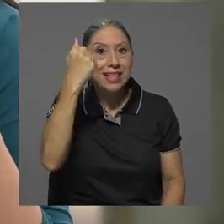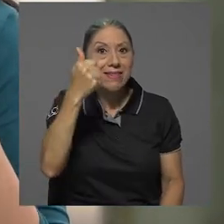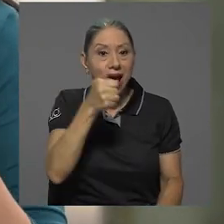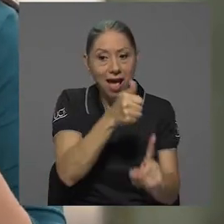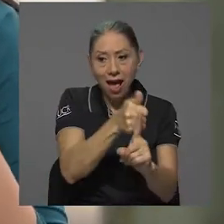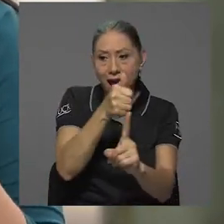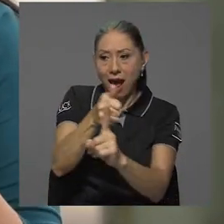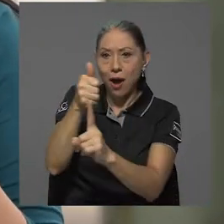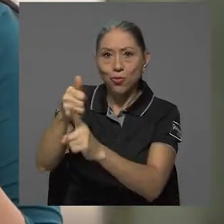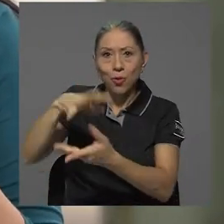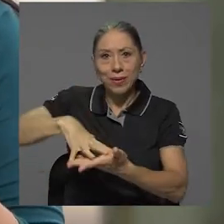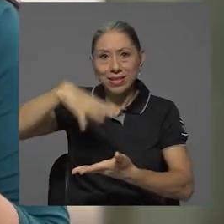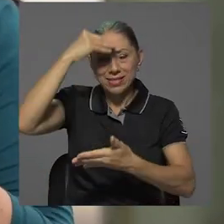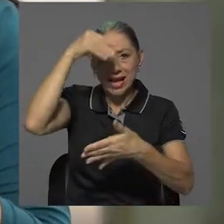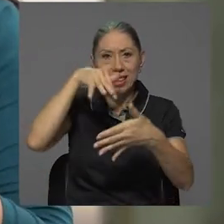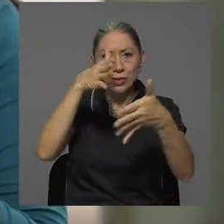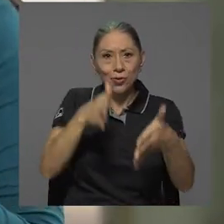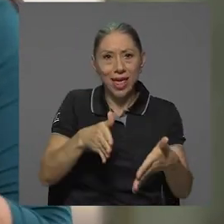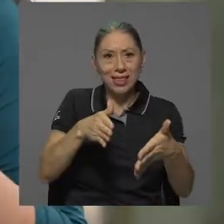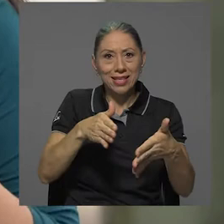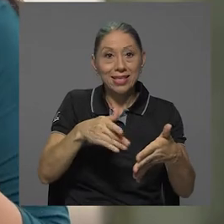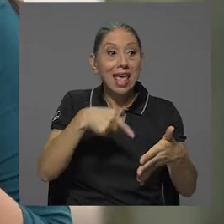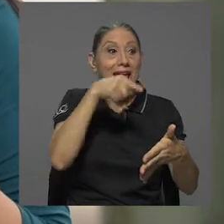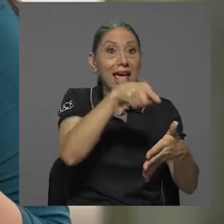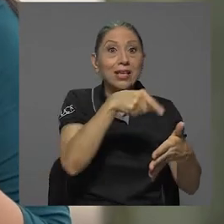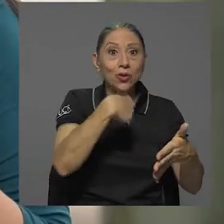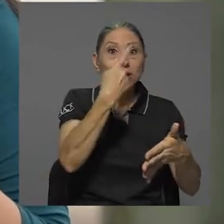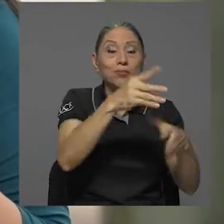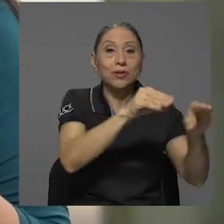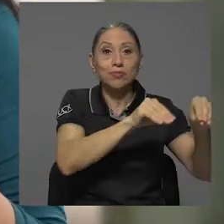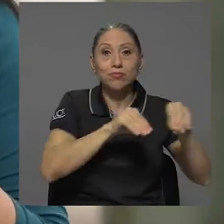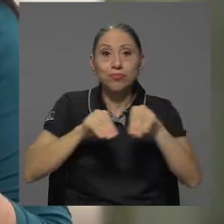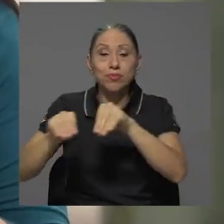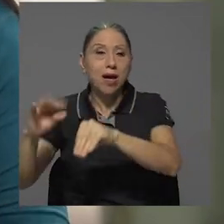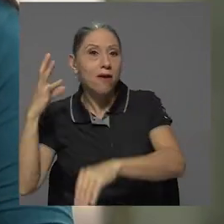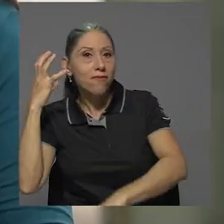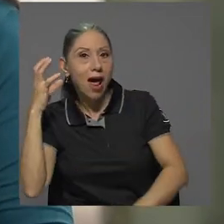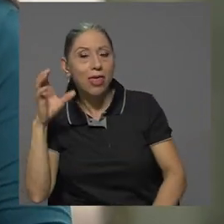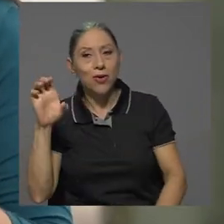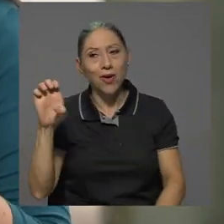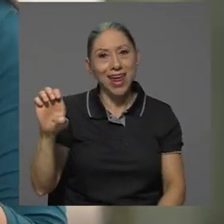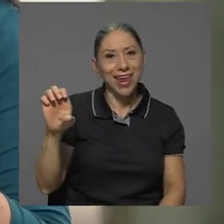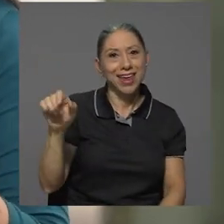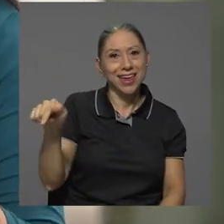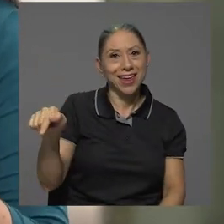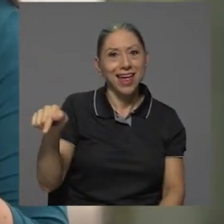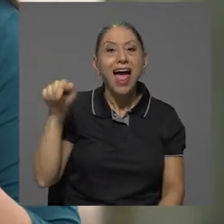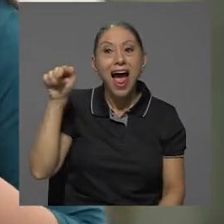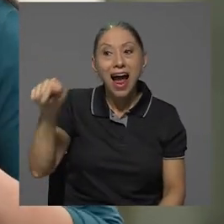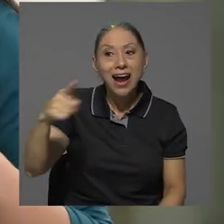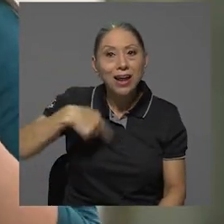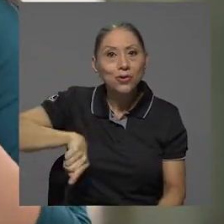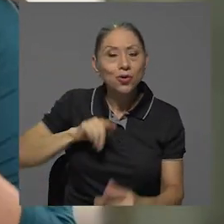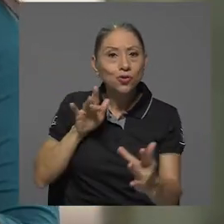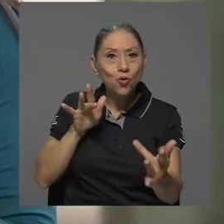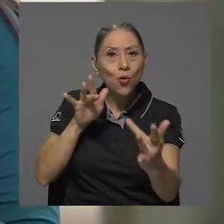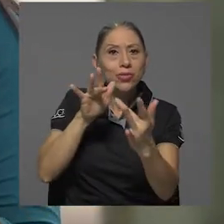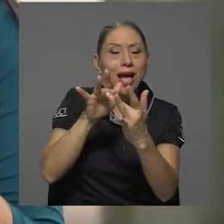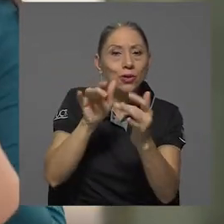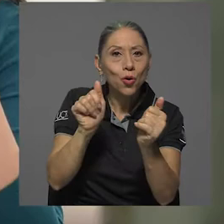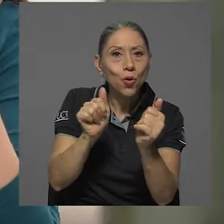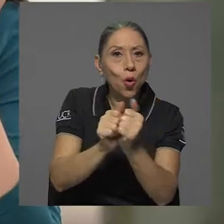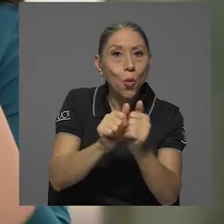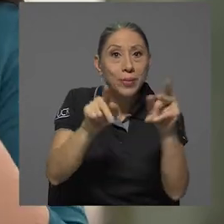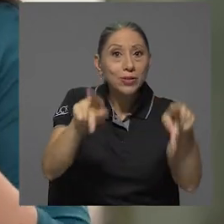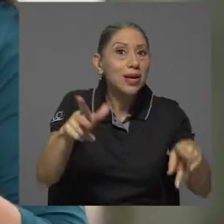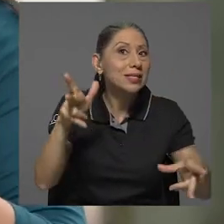autoaprendizaje de estudiantes. Luego de esto se deriva la radio, que es Radio E. Acá es donde hacemos contacto